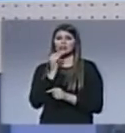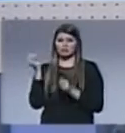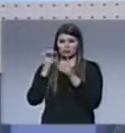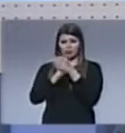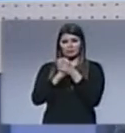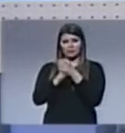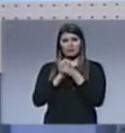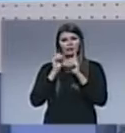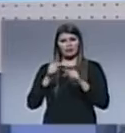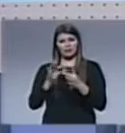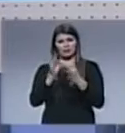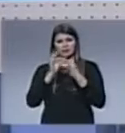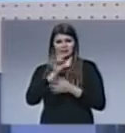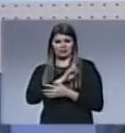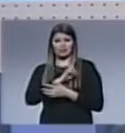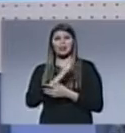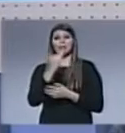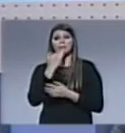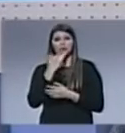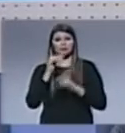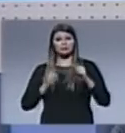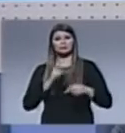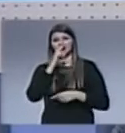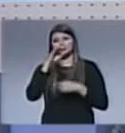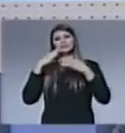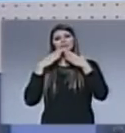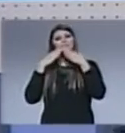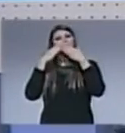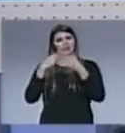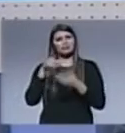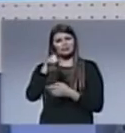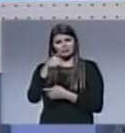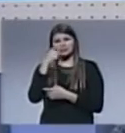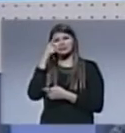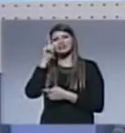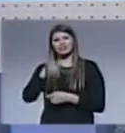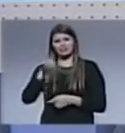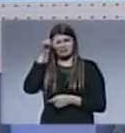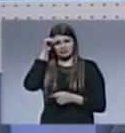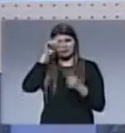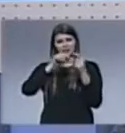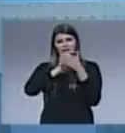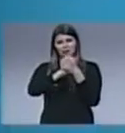amigo especial en nuestras vidas. Pero hoy queremos hacerte la pregunta a vos, ¿sabes qué es la amistad?